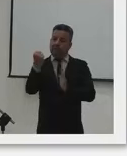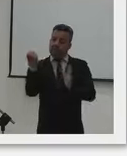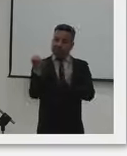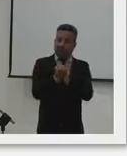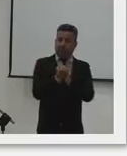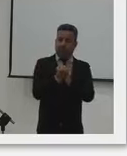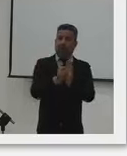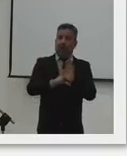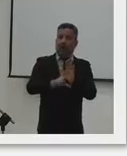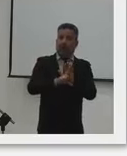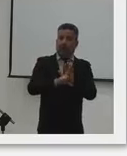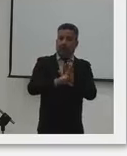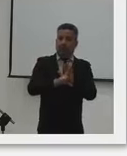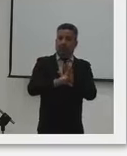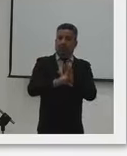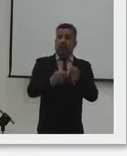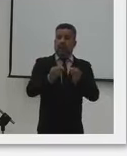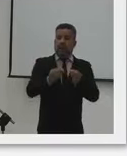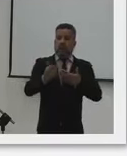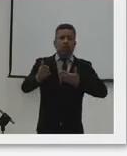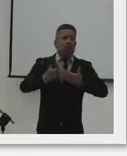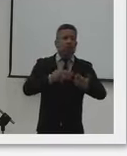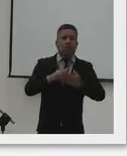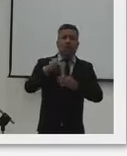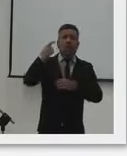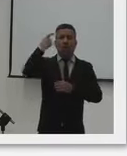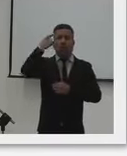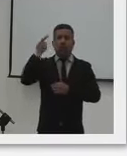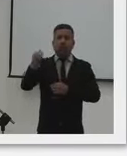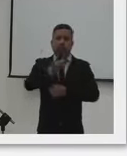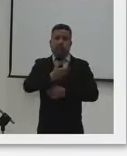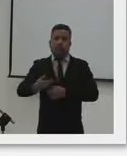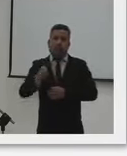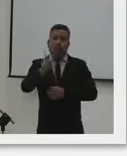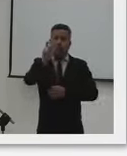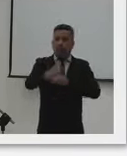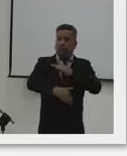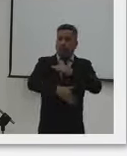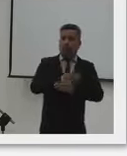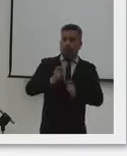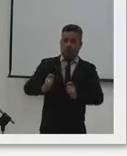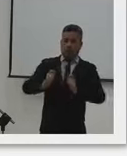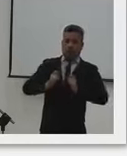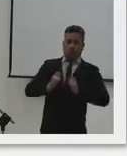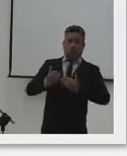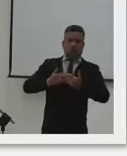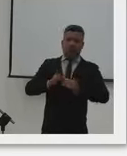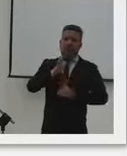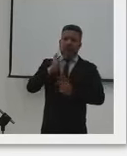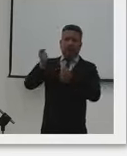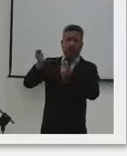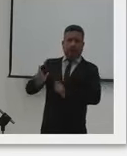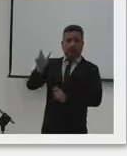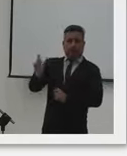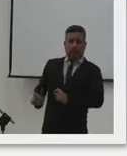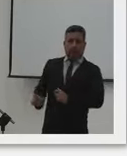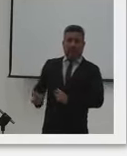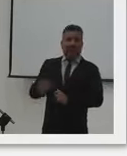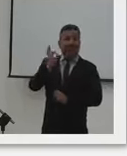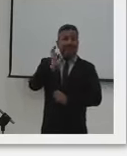sello de ley de la República para que independientemente del gobierno o del ministro que ostente este lugar,